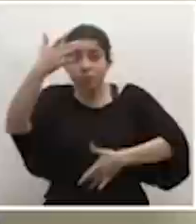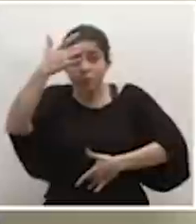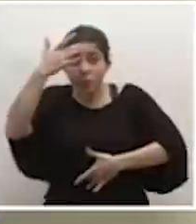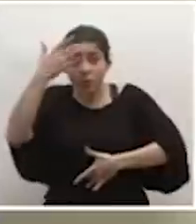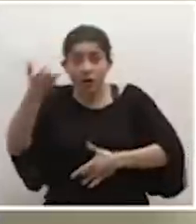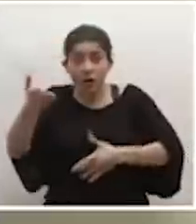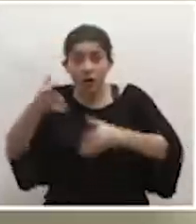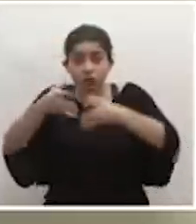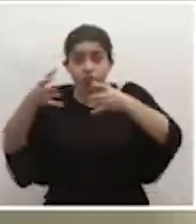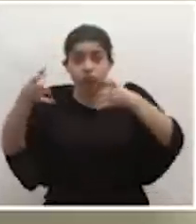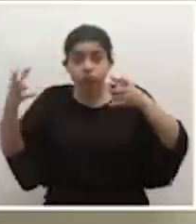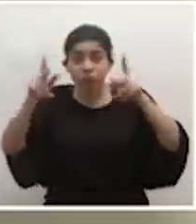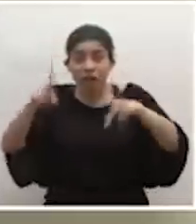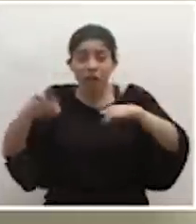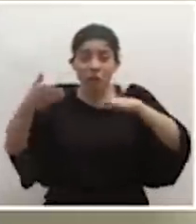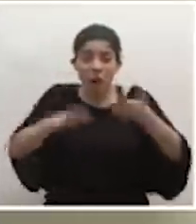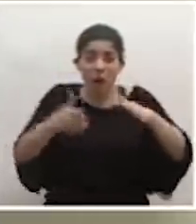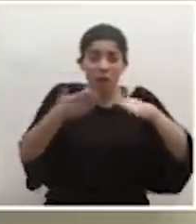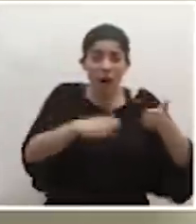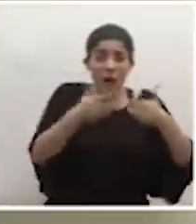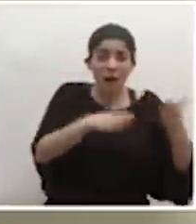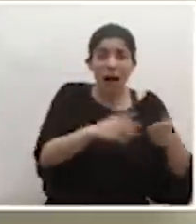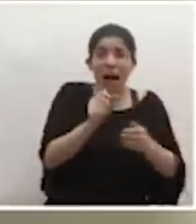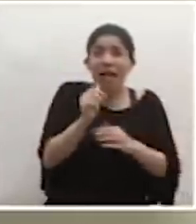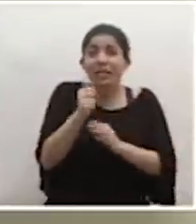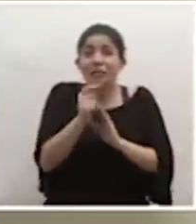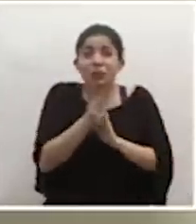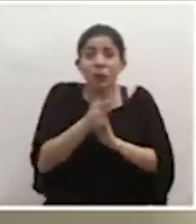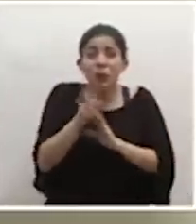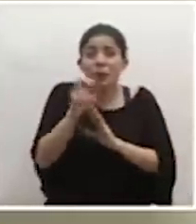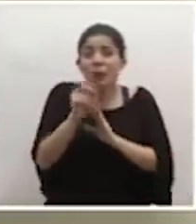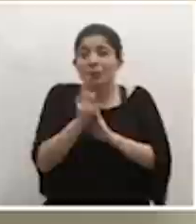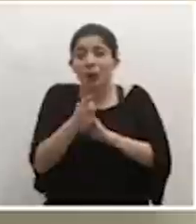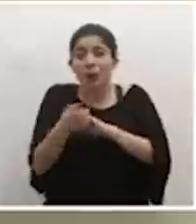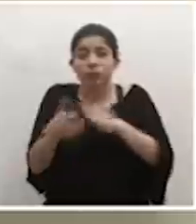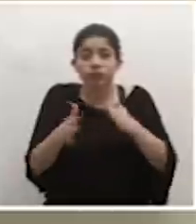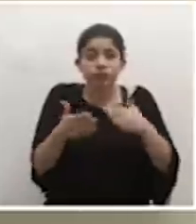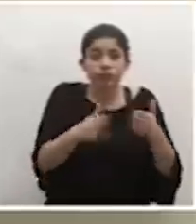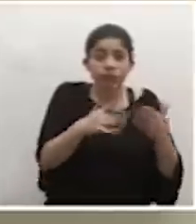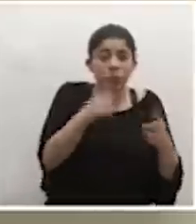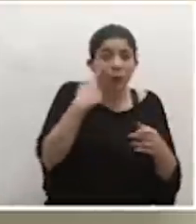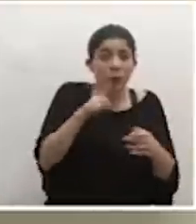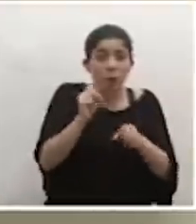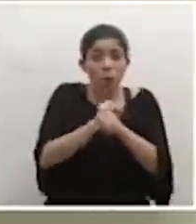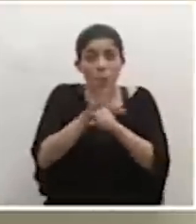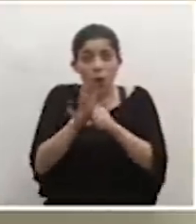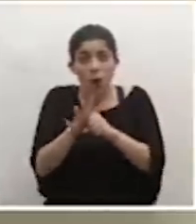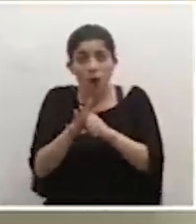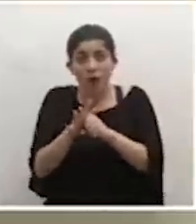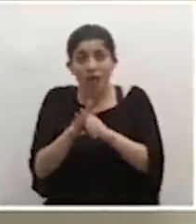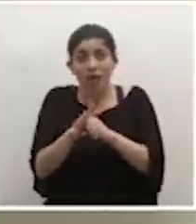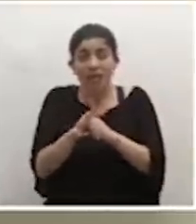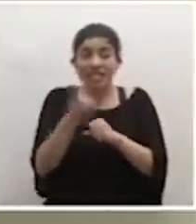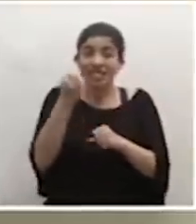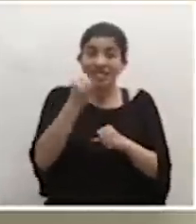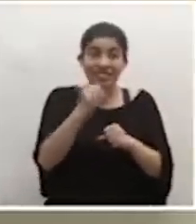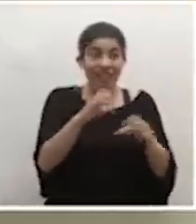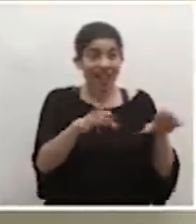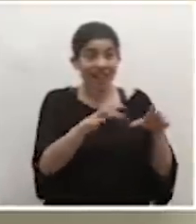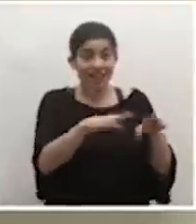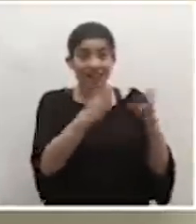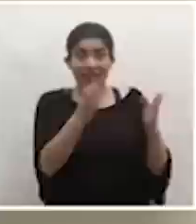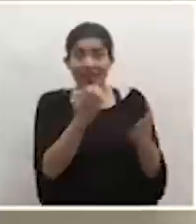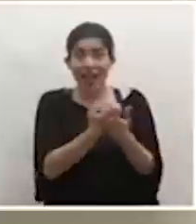personas falleciendo cada 10 minutos, cada 20 minutos por el COVID-19, mantener una activación